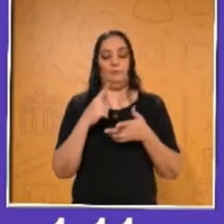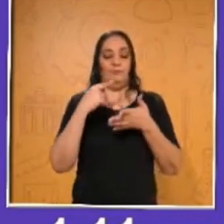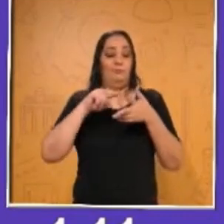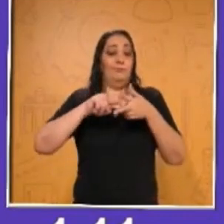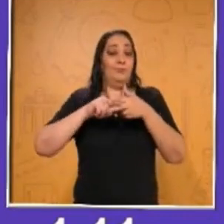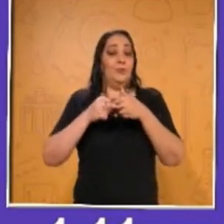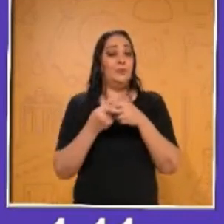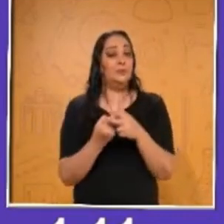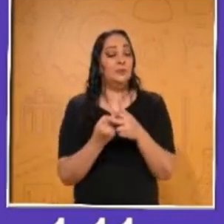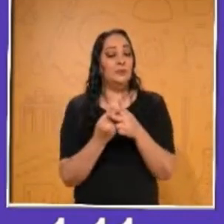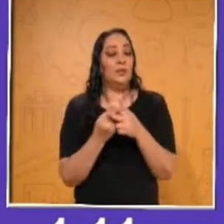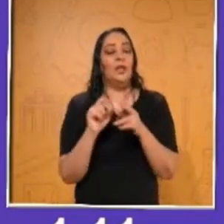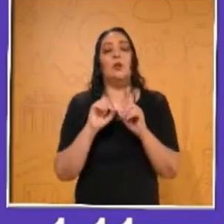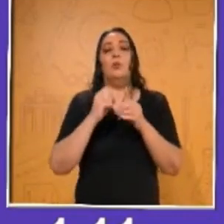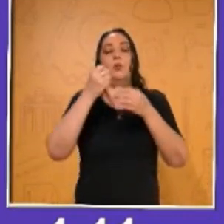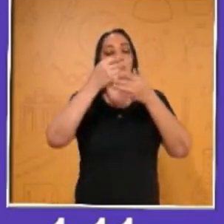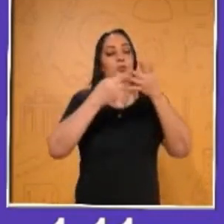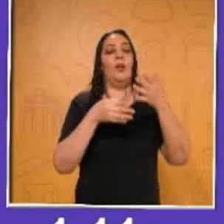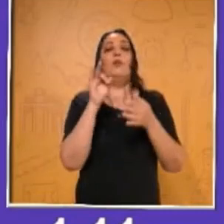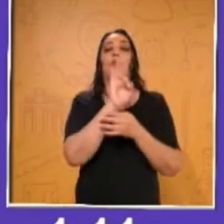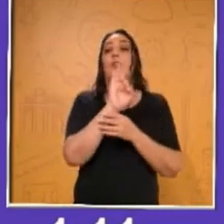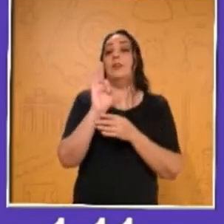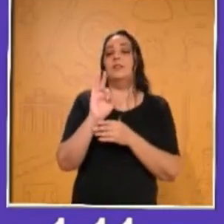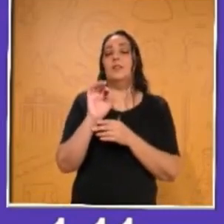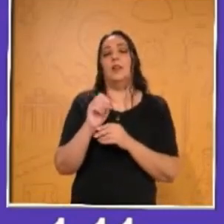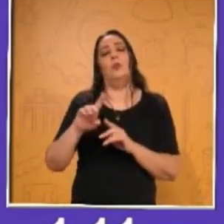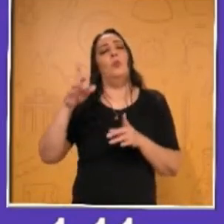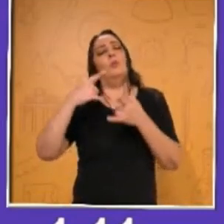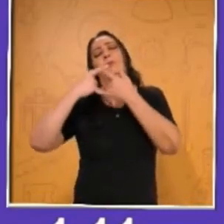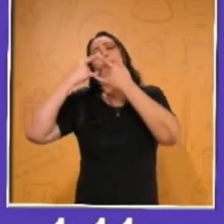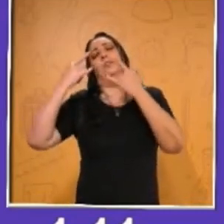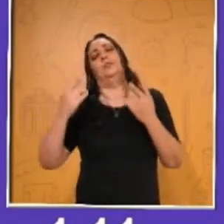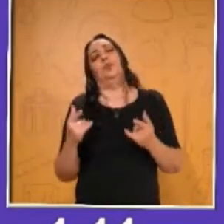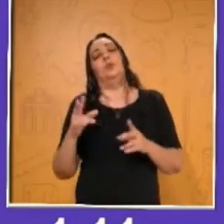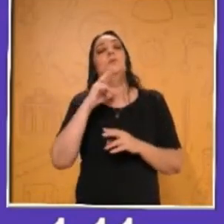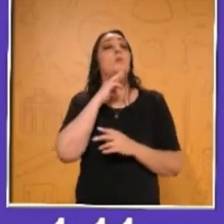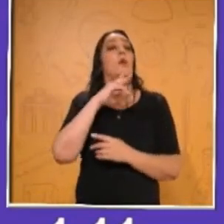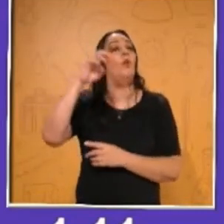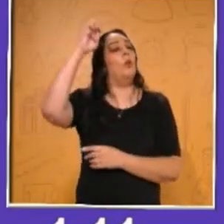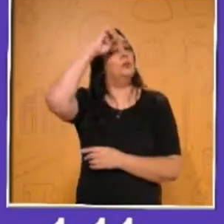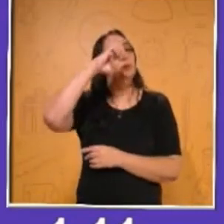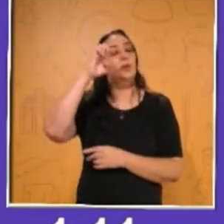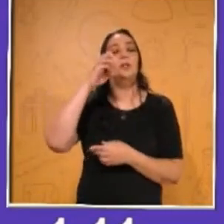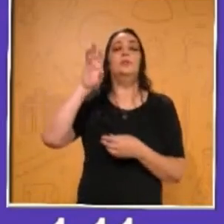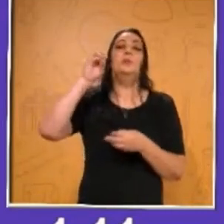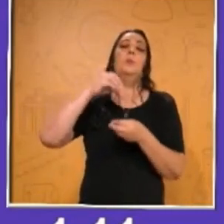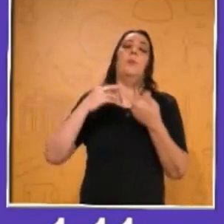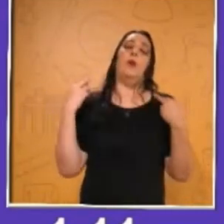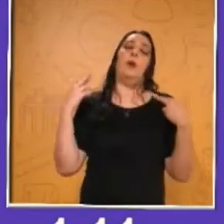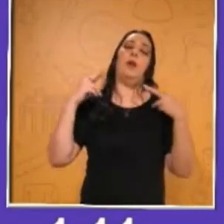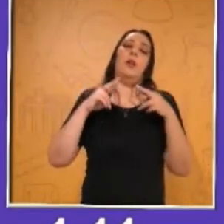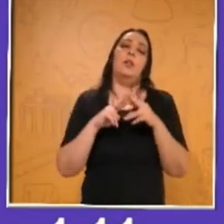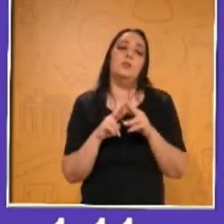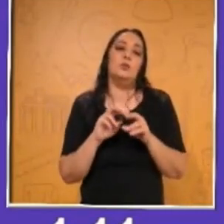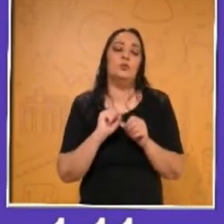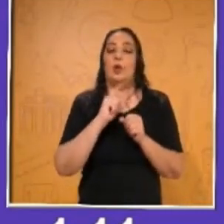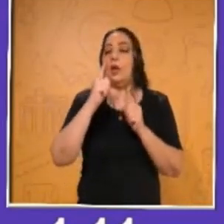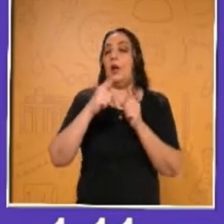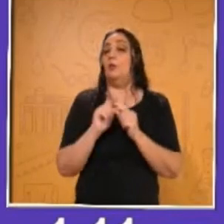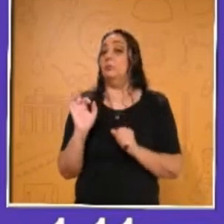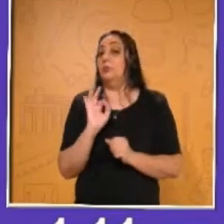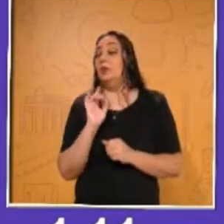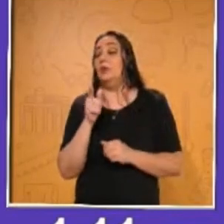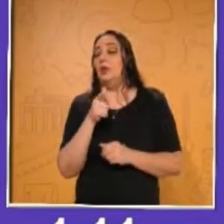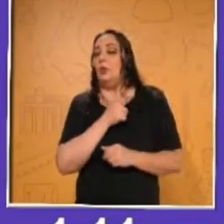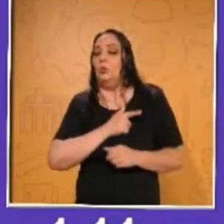cronograma, anécdotas, mejores experiencias, puedes poner a tus maestros, alguna conclusión de si te gustó